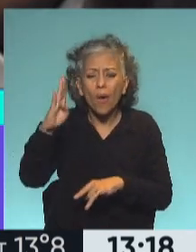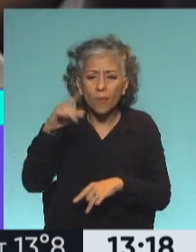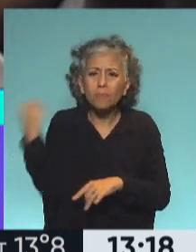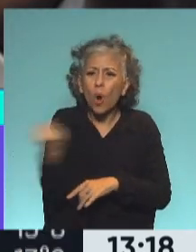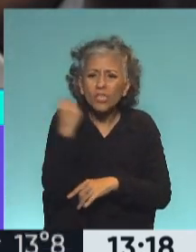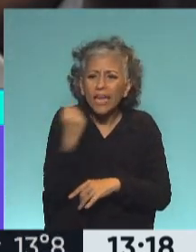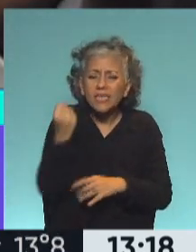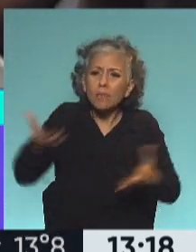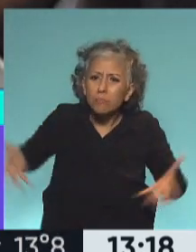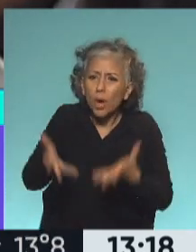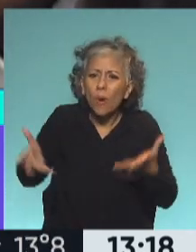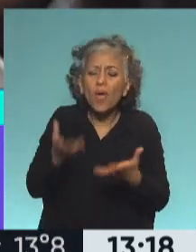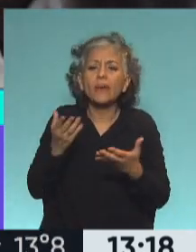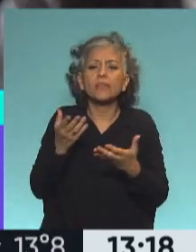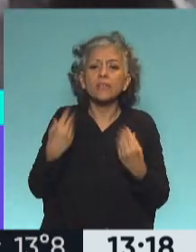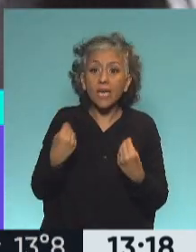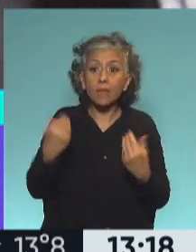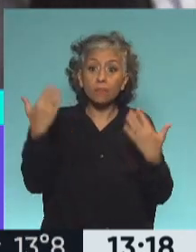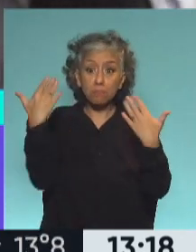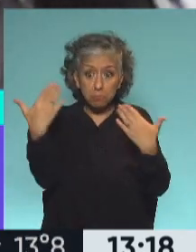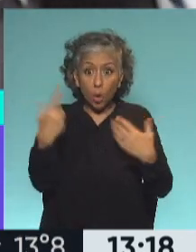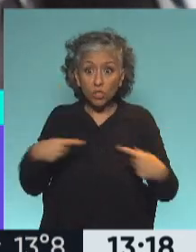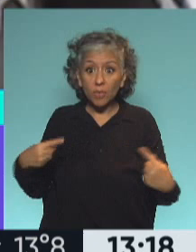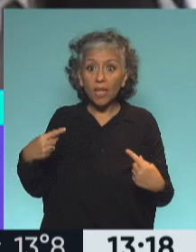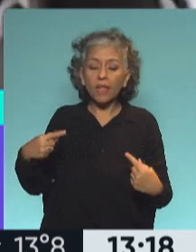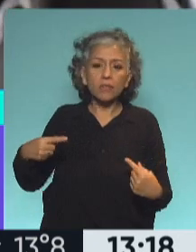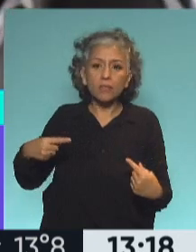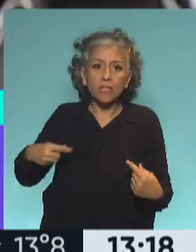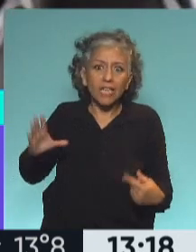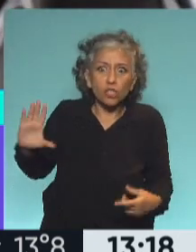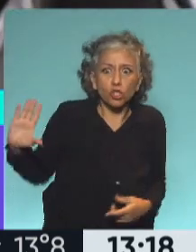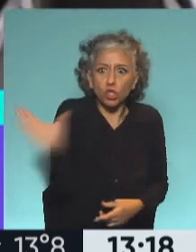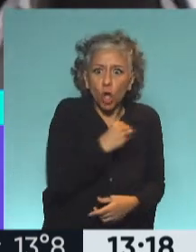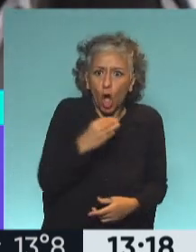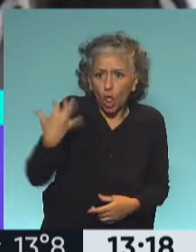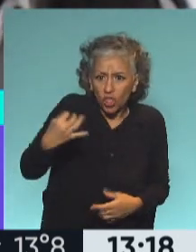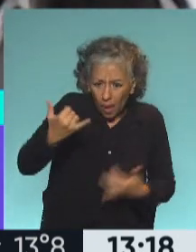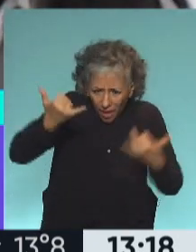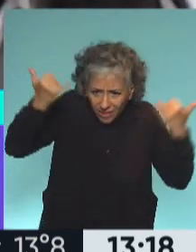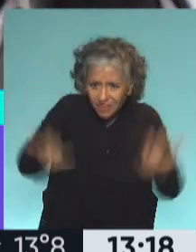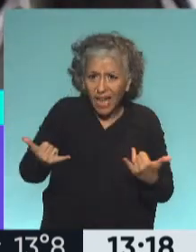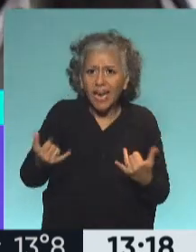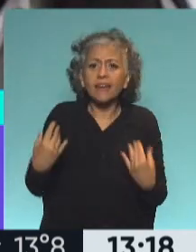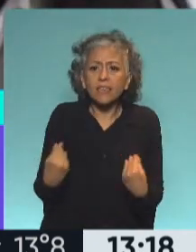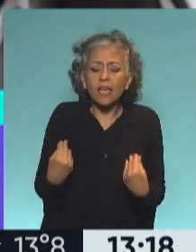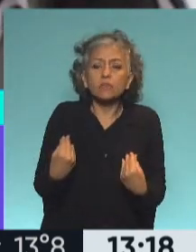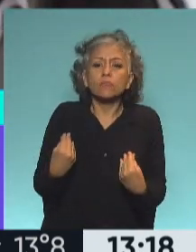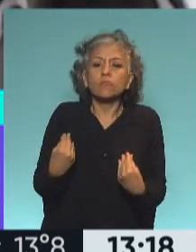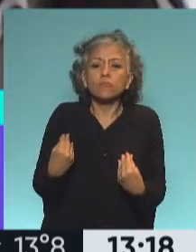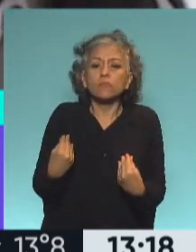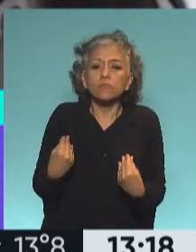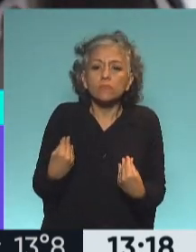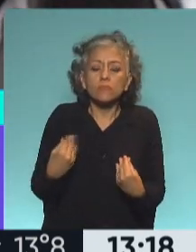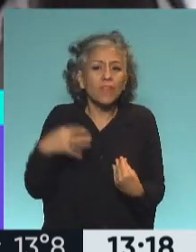de promover la posibilidad que tengamos todos y que tenemos que tener justamente de tener una